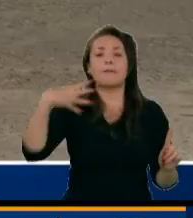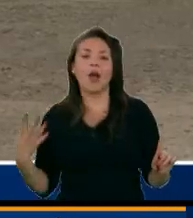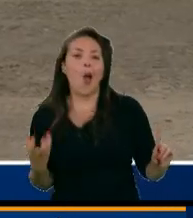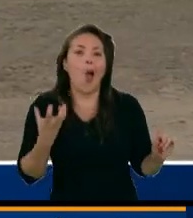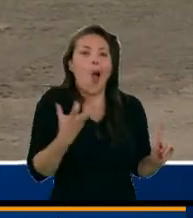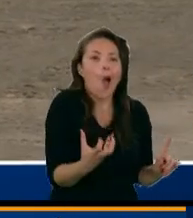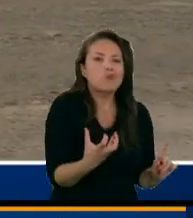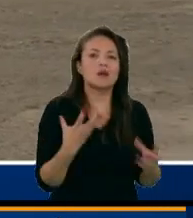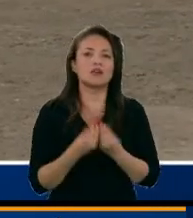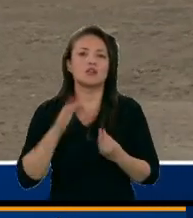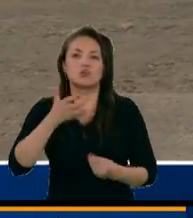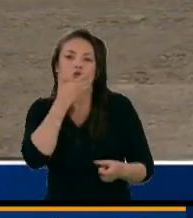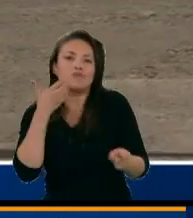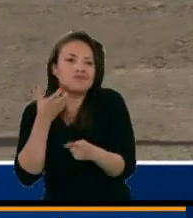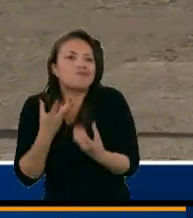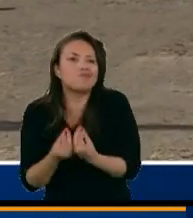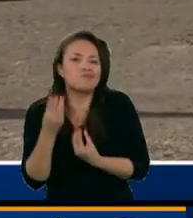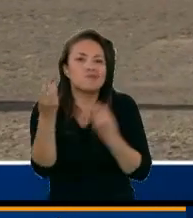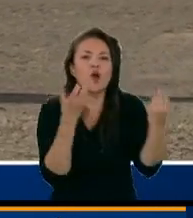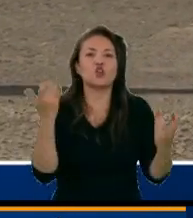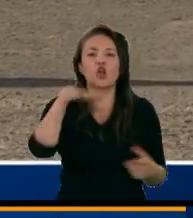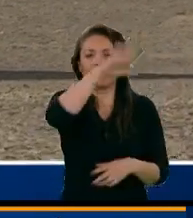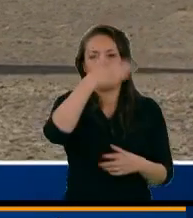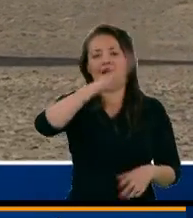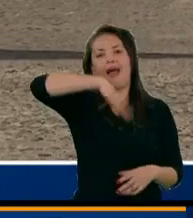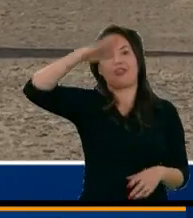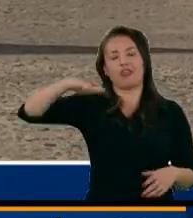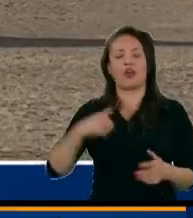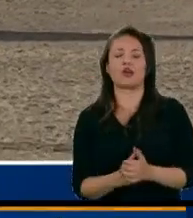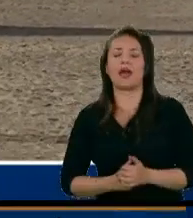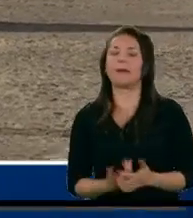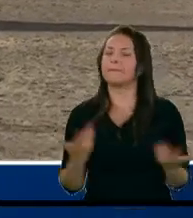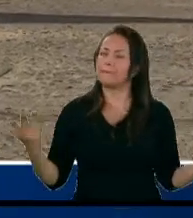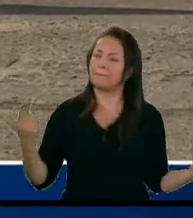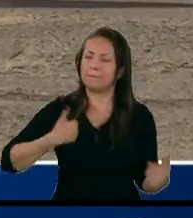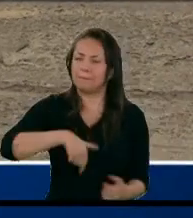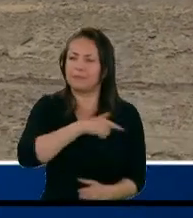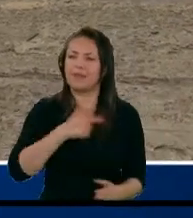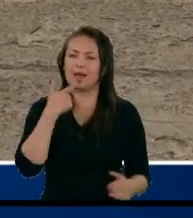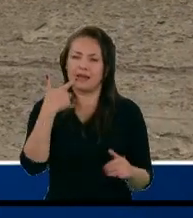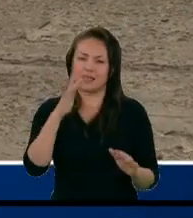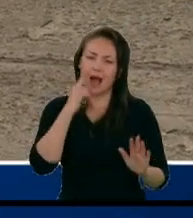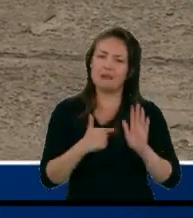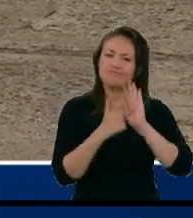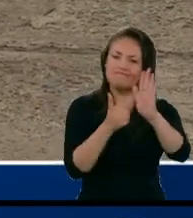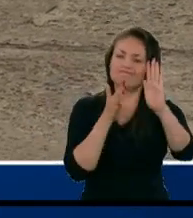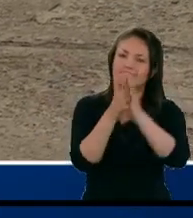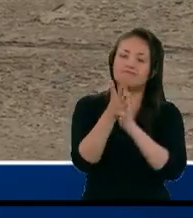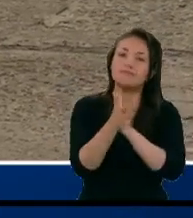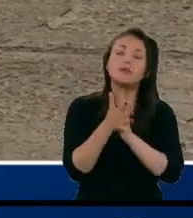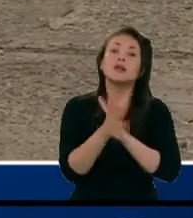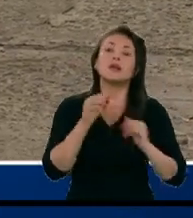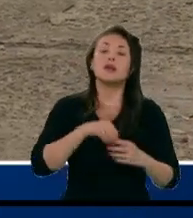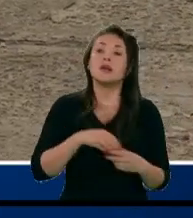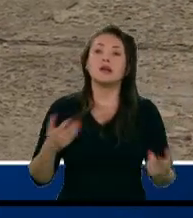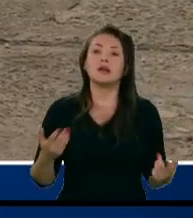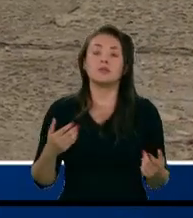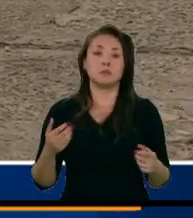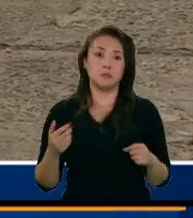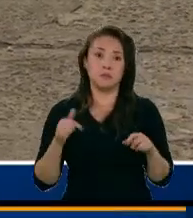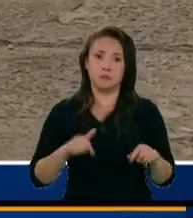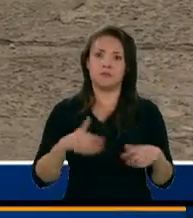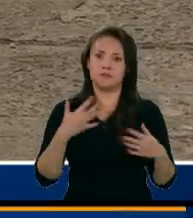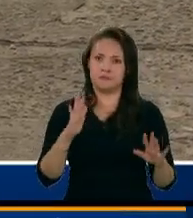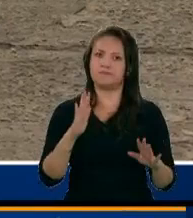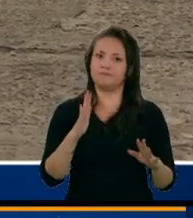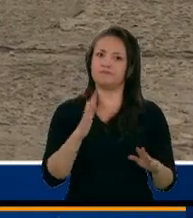armados ilegales, que es el departamento de Antioquia. ¿Qué es lo que nosotros hemos señalado frente y